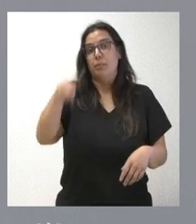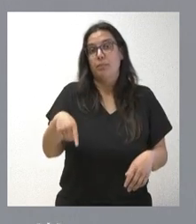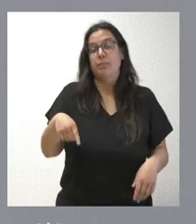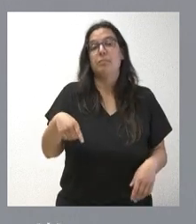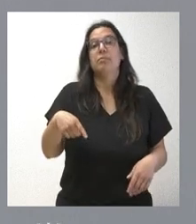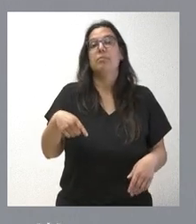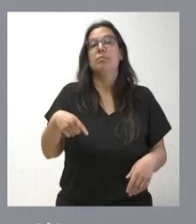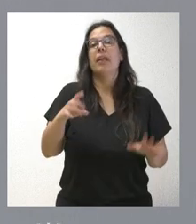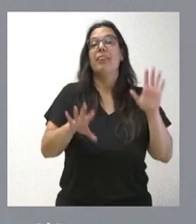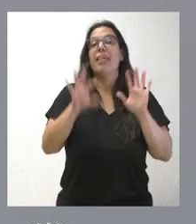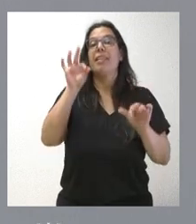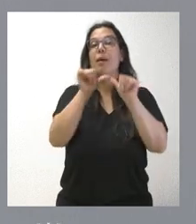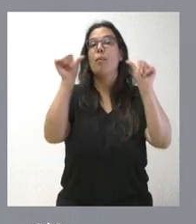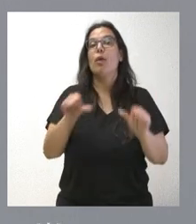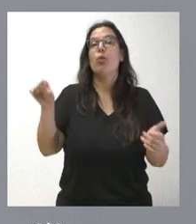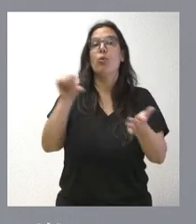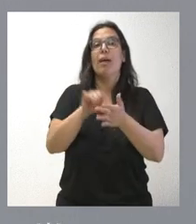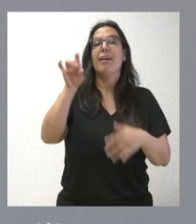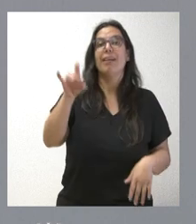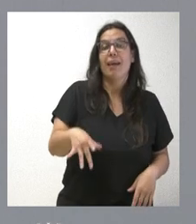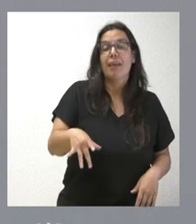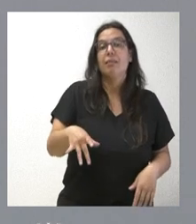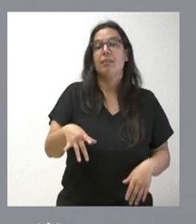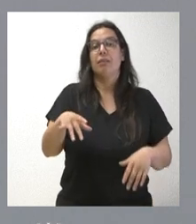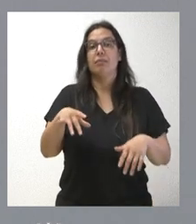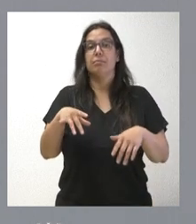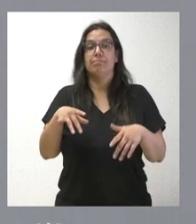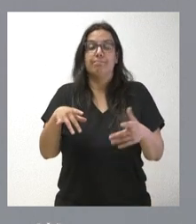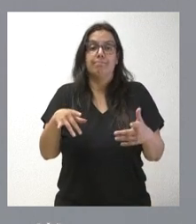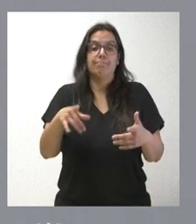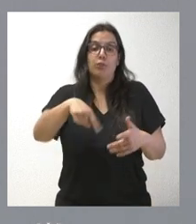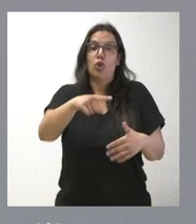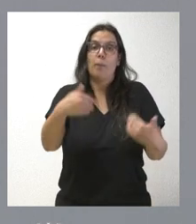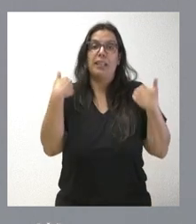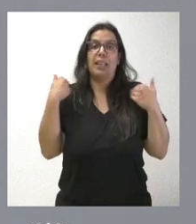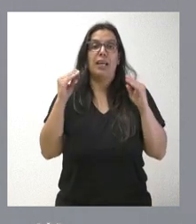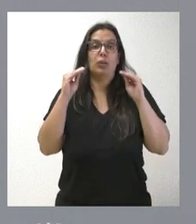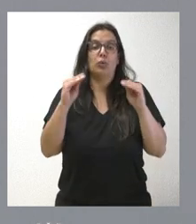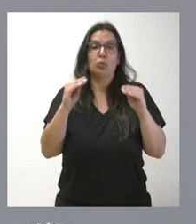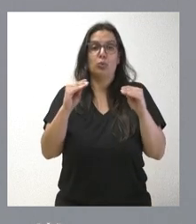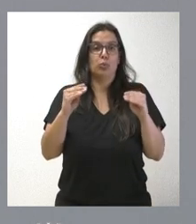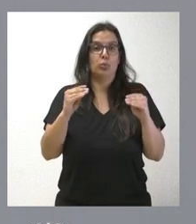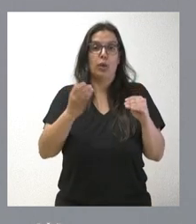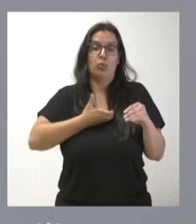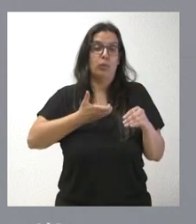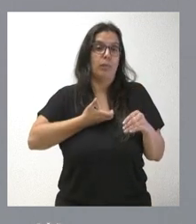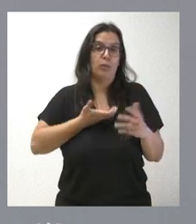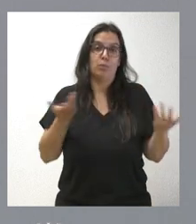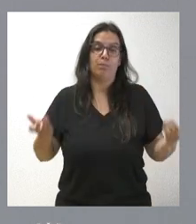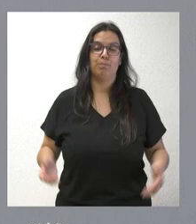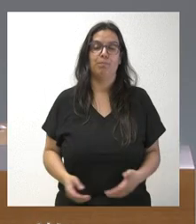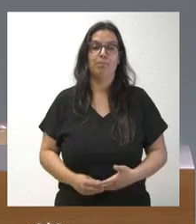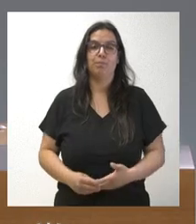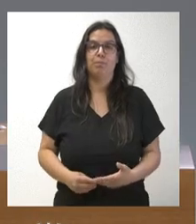¿quién tiene que decidir el modelo de ciudad y el modelo urbanístico? Las competencias urbanísticas básicamente son del ámbito competencial de los ayuntamientos, como usted conoce.